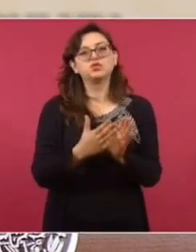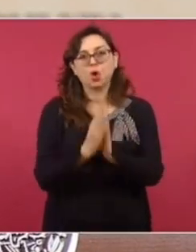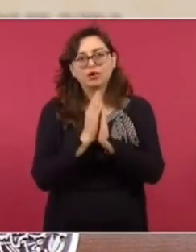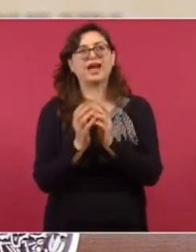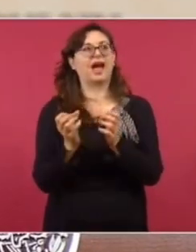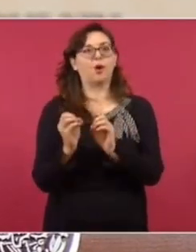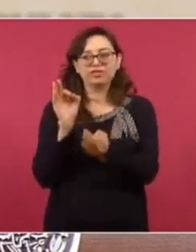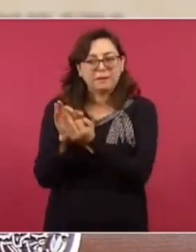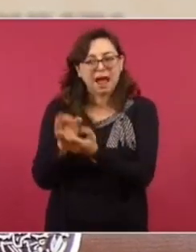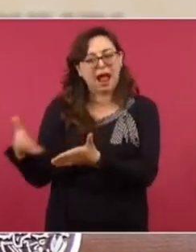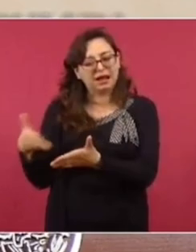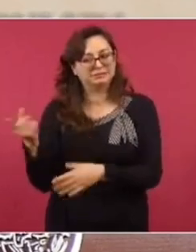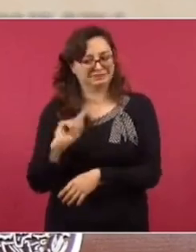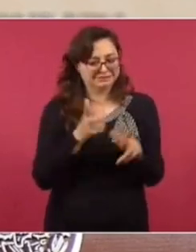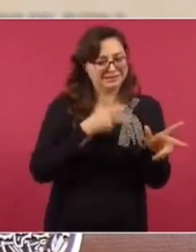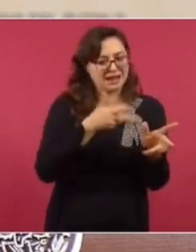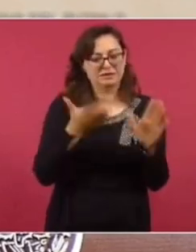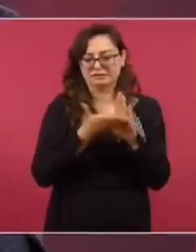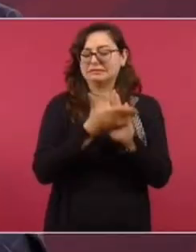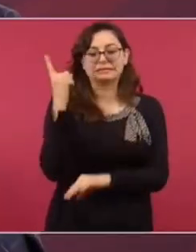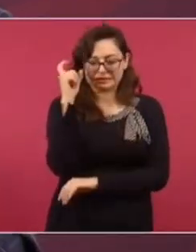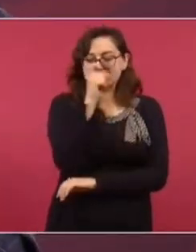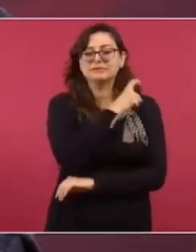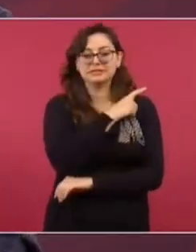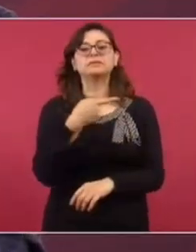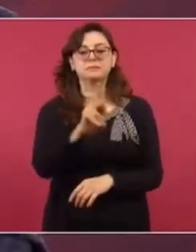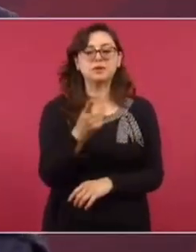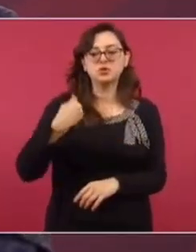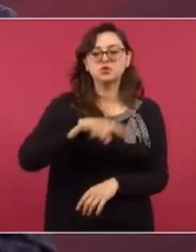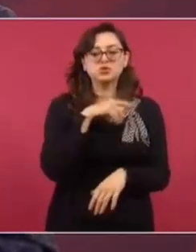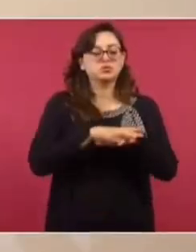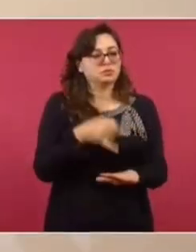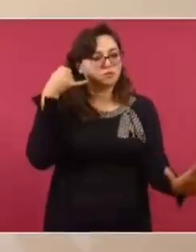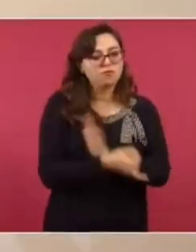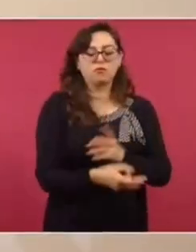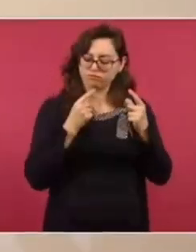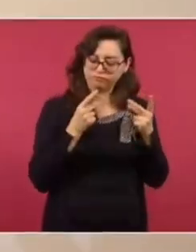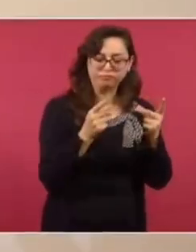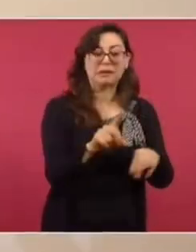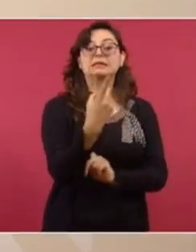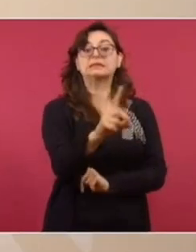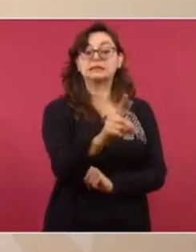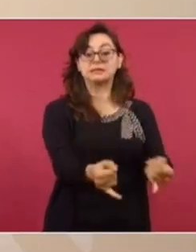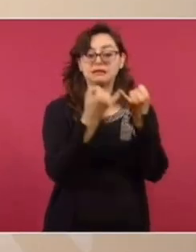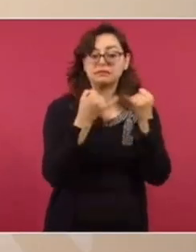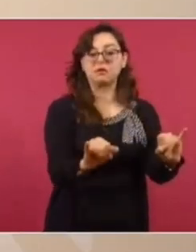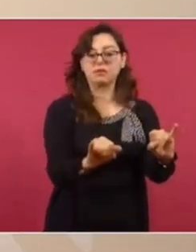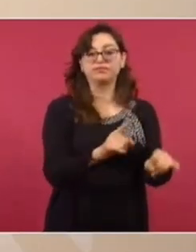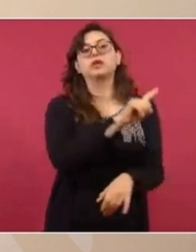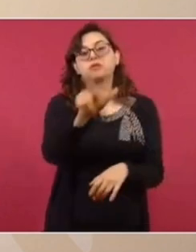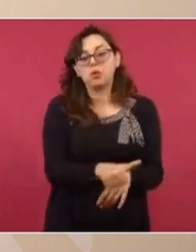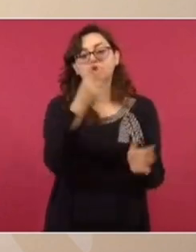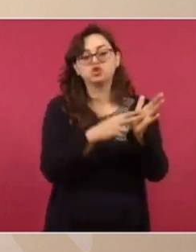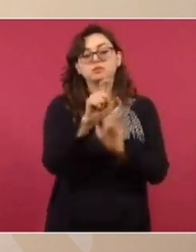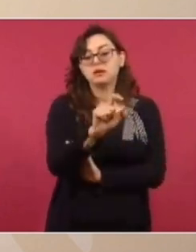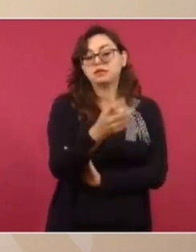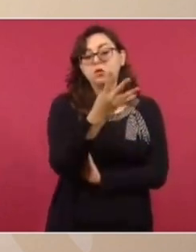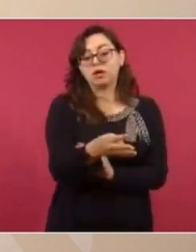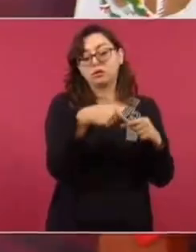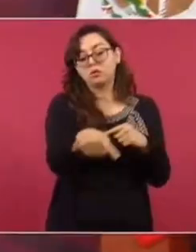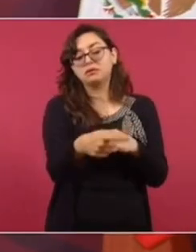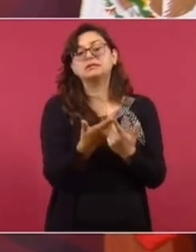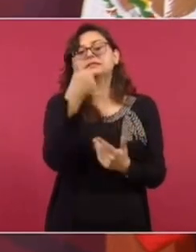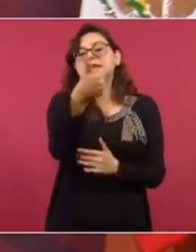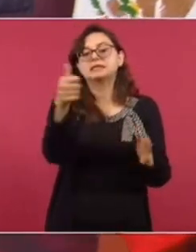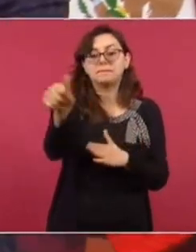Pero estamos aplicándonos a fondo para inaugurar en diciembre y tener seis meses,